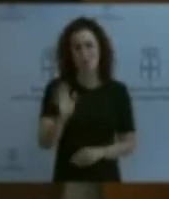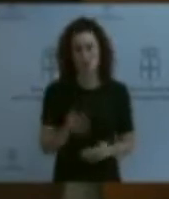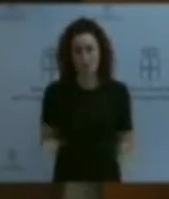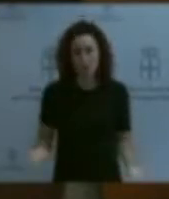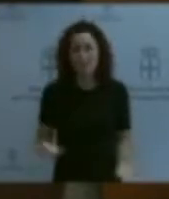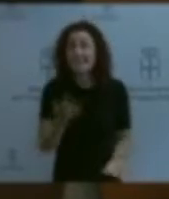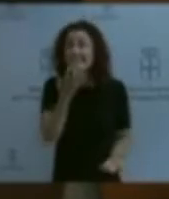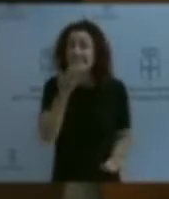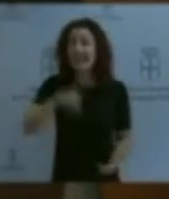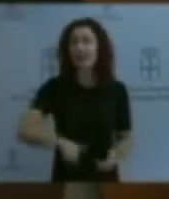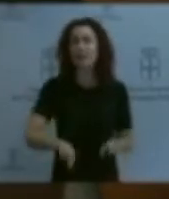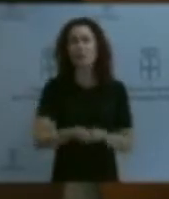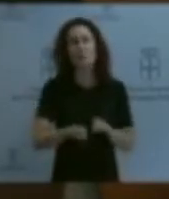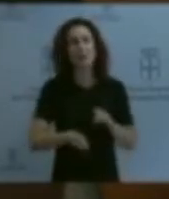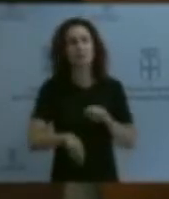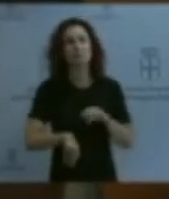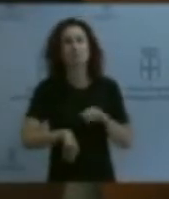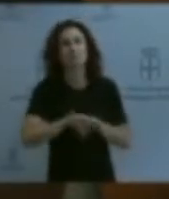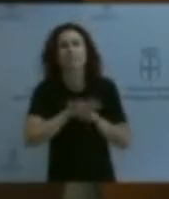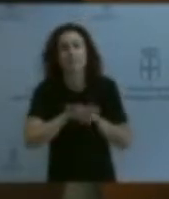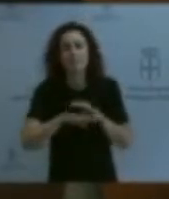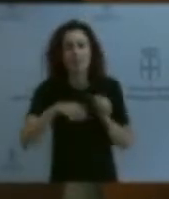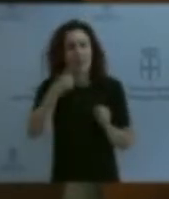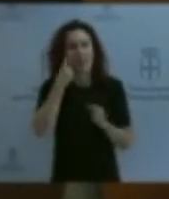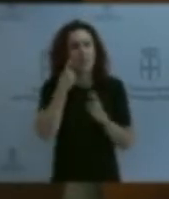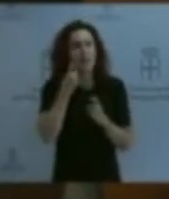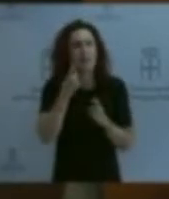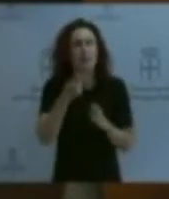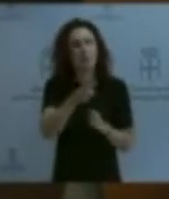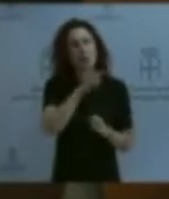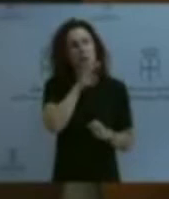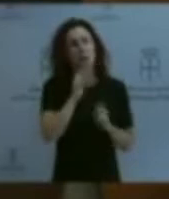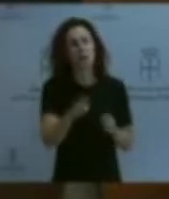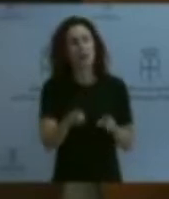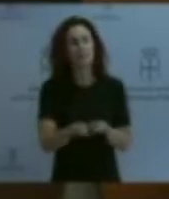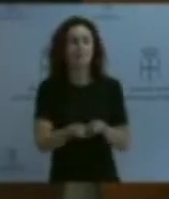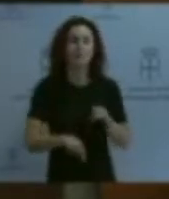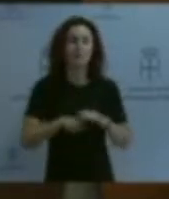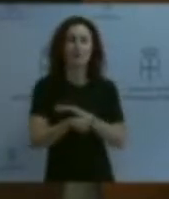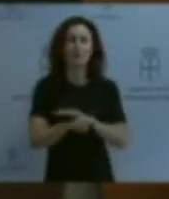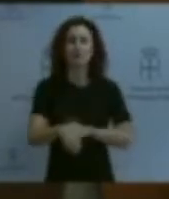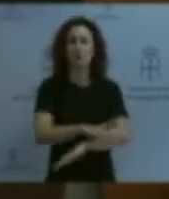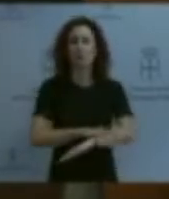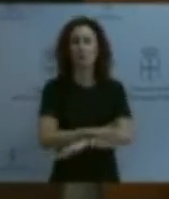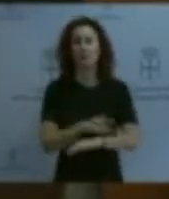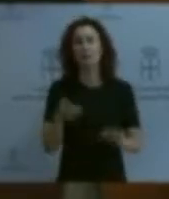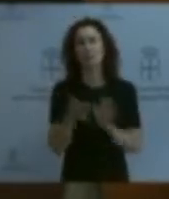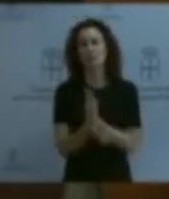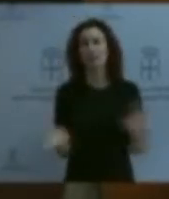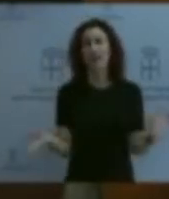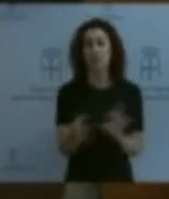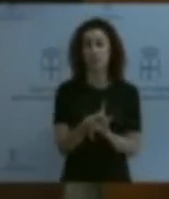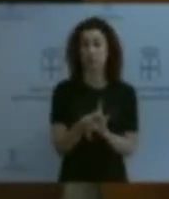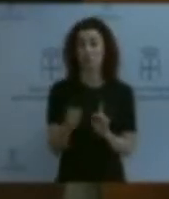contentar con papel mojado lo que realmente tiene que hacer el Gobierno, si esto es una alianza que desconocemos desde este grupo parlamentario, bueno,